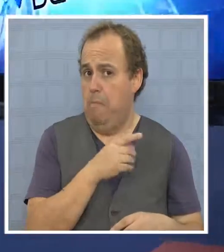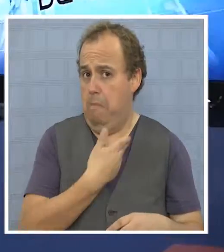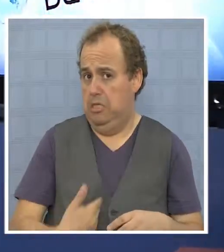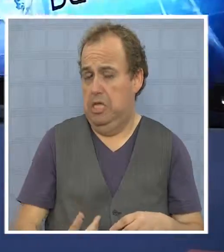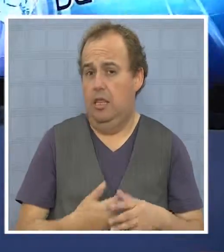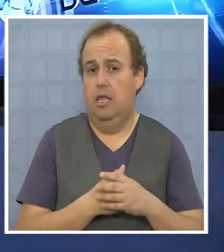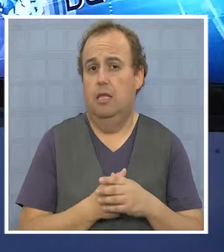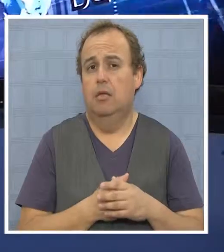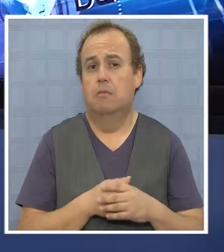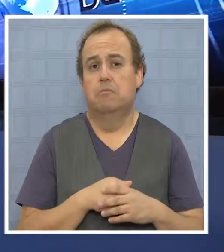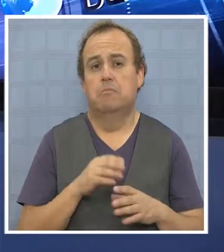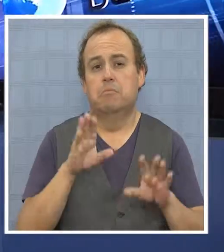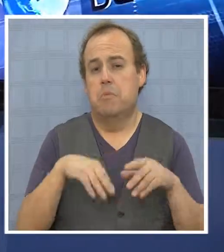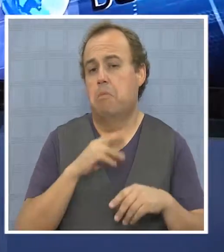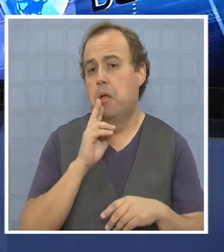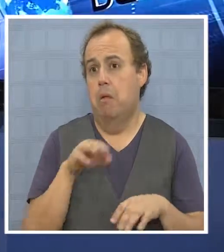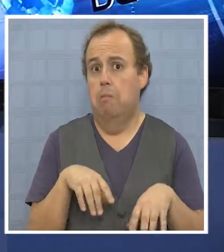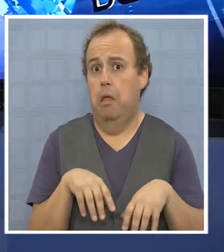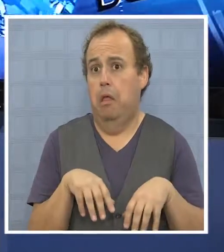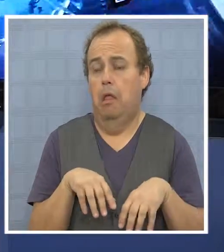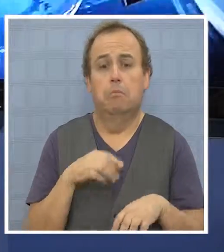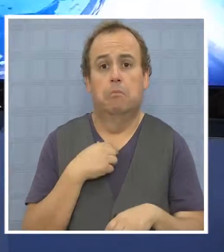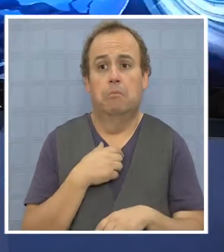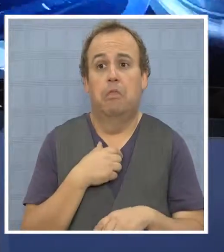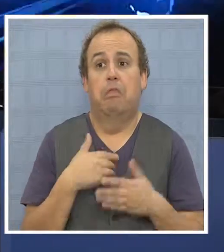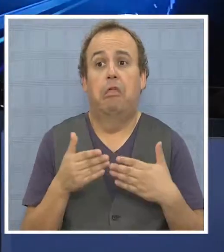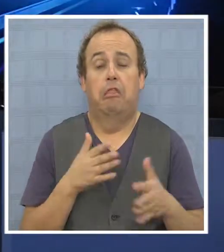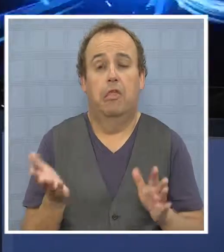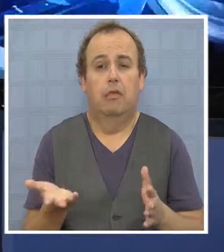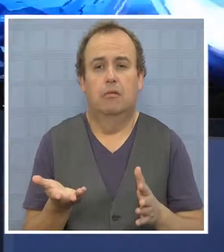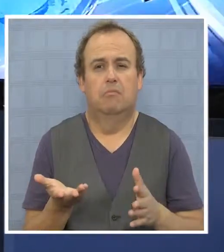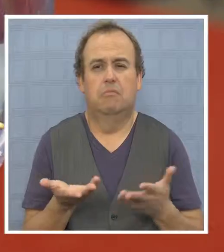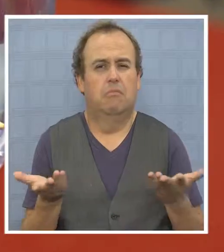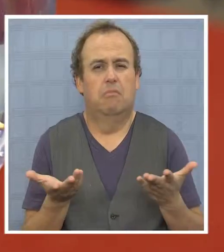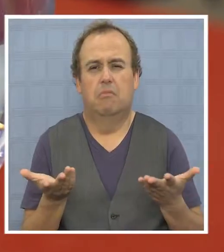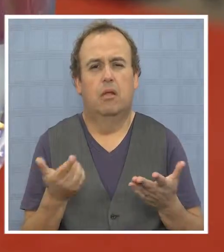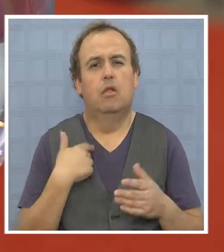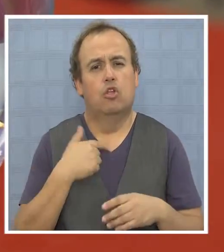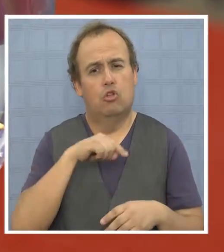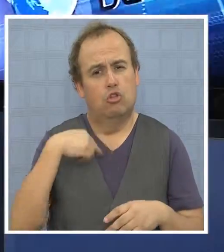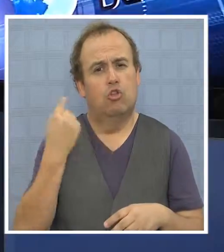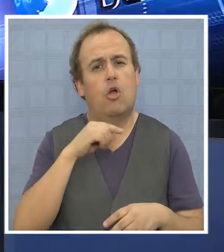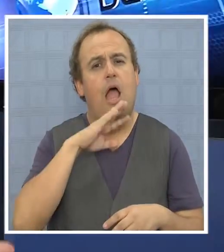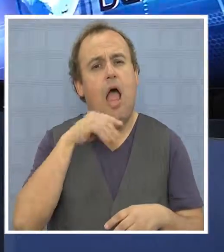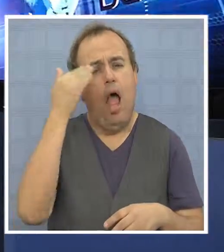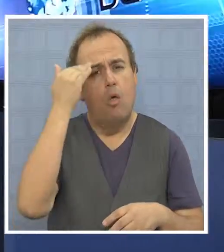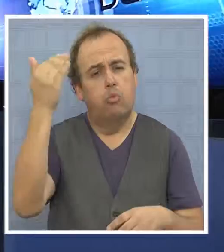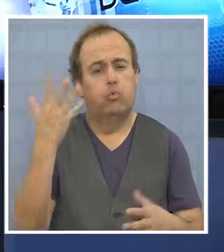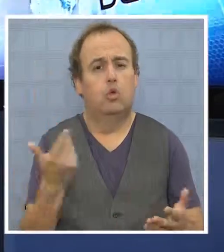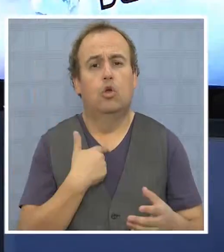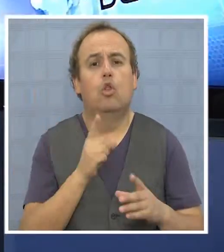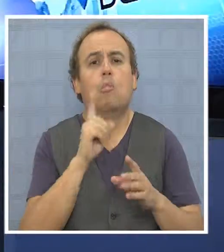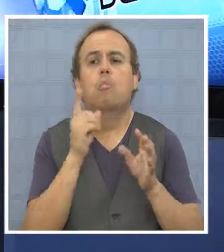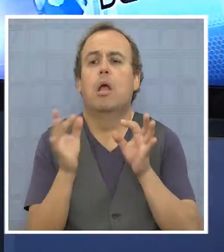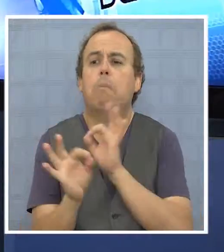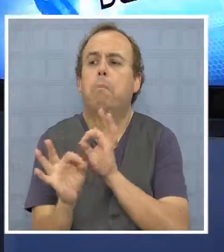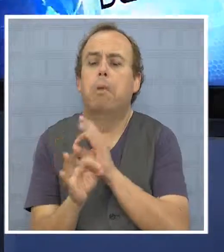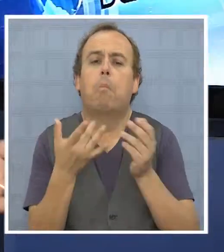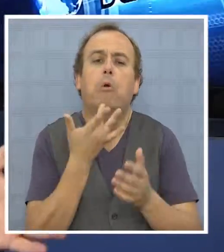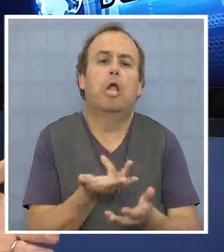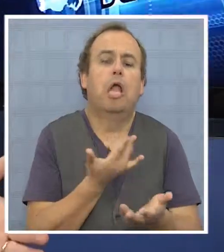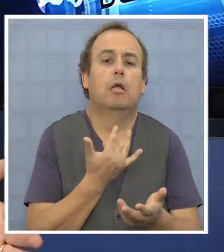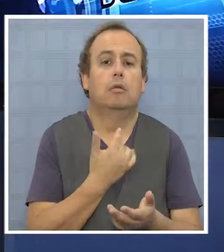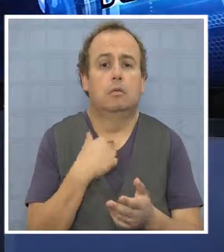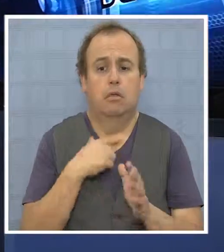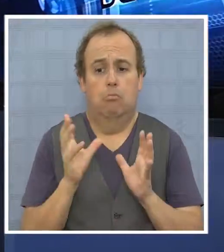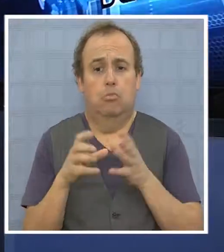presidente. Yo le contestaría igual que el Chavo del Ocho, mira como tiemblo. No, esa cuestión no tiene ni un sentido. Nosotros somos grandecitos, sabemos lo que hacemos. No tenemos por qué